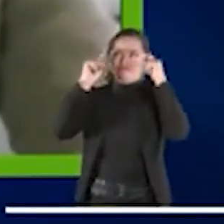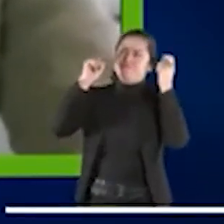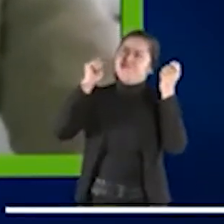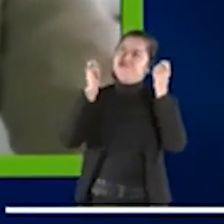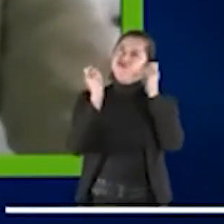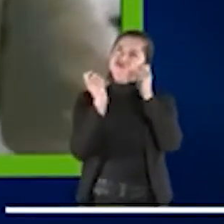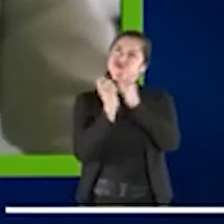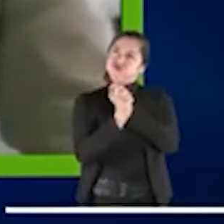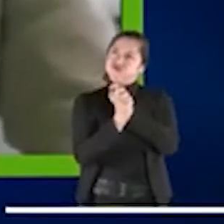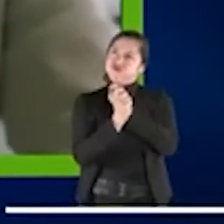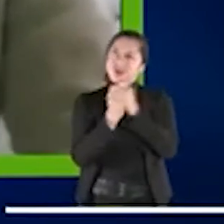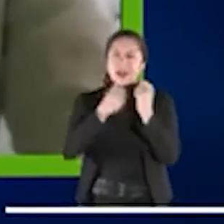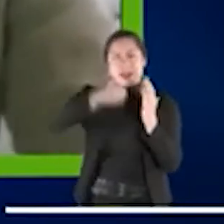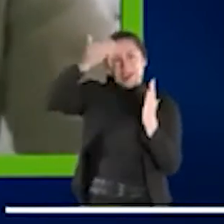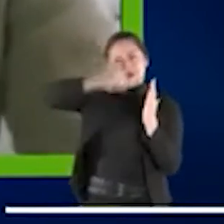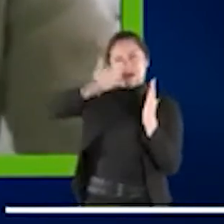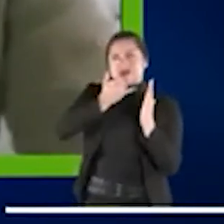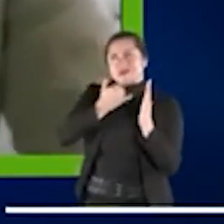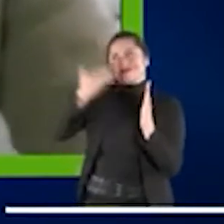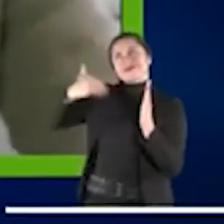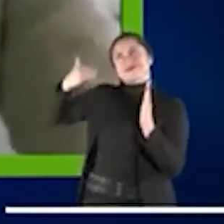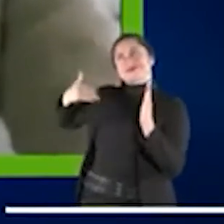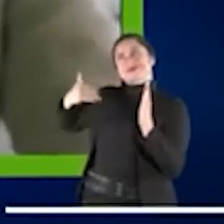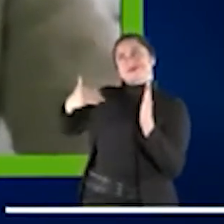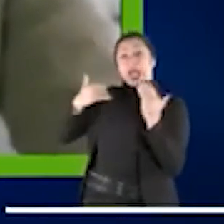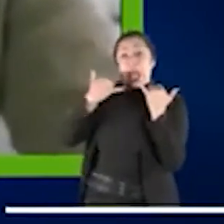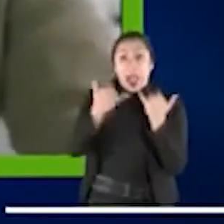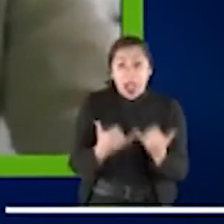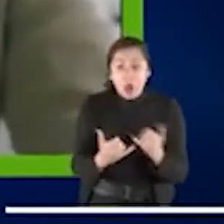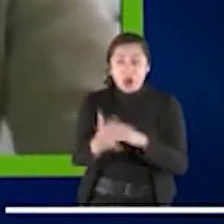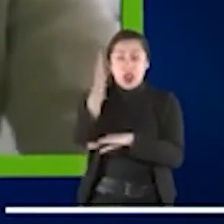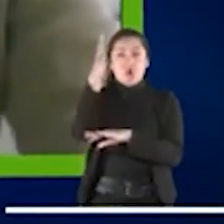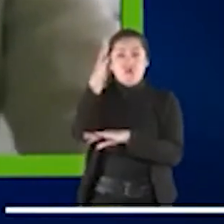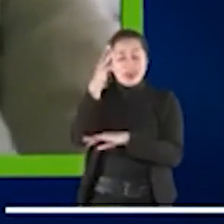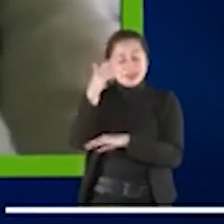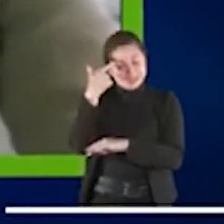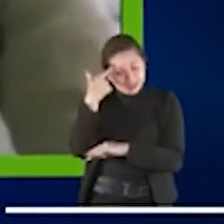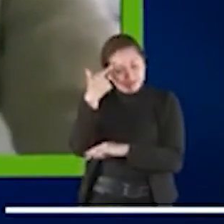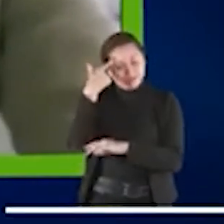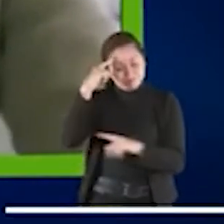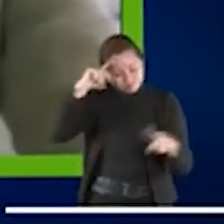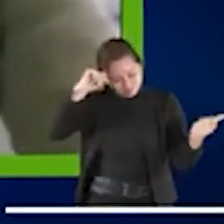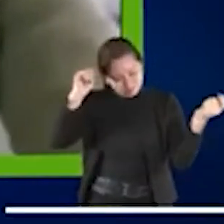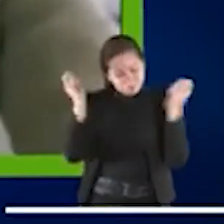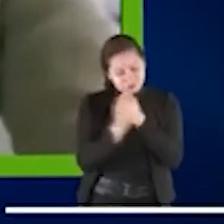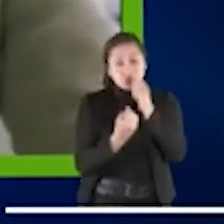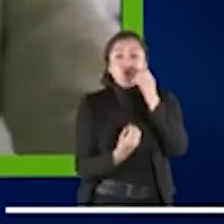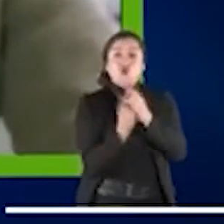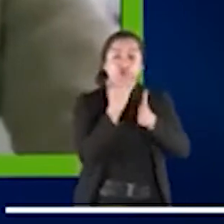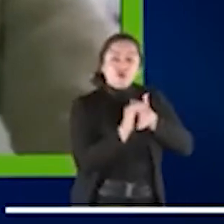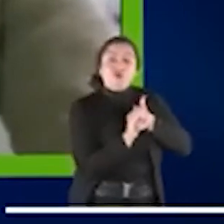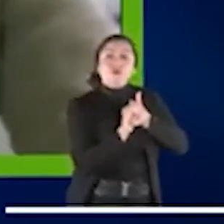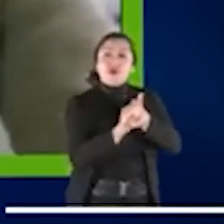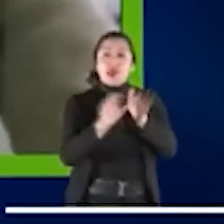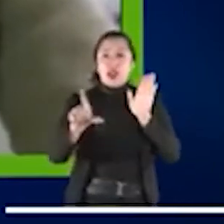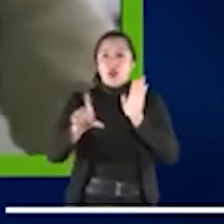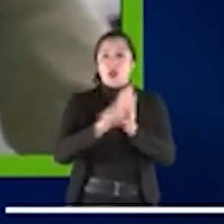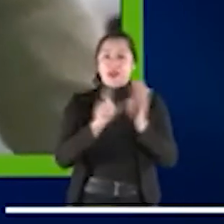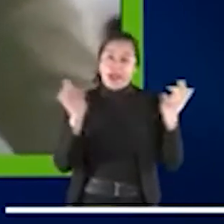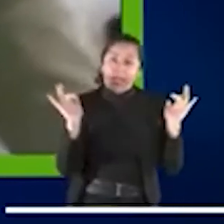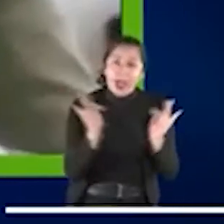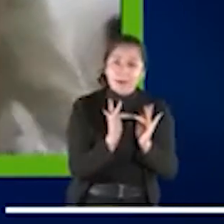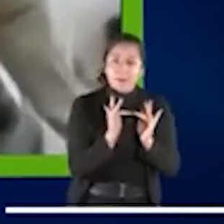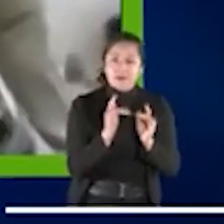ha ocurrido y, evidentemente, en el contexto de esta conferencia apostar por un nuevo modelo de justidad juvenil que, como podía expresar